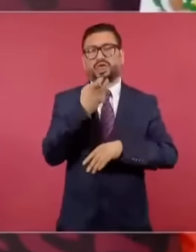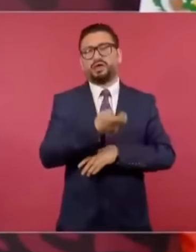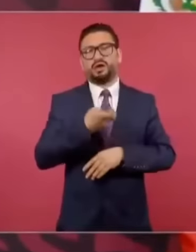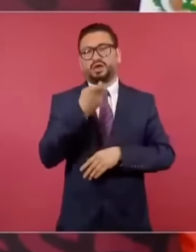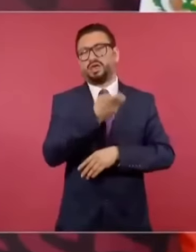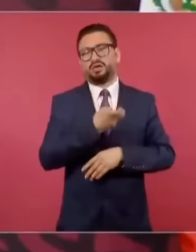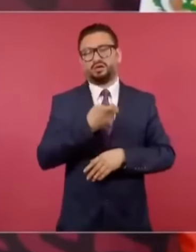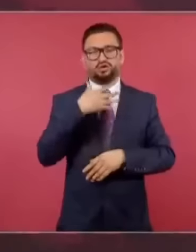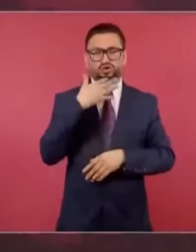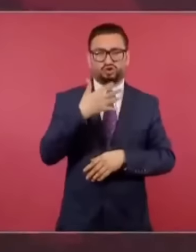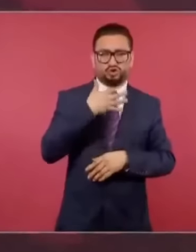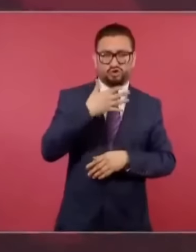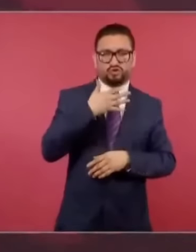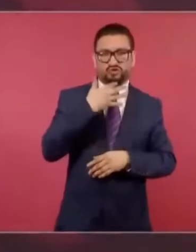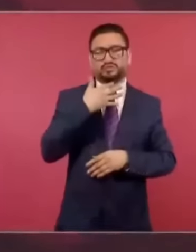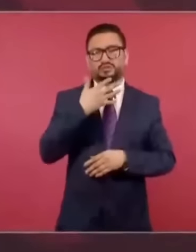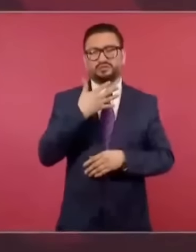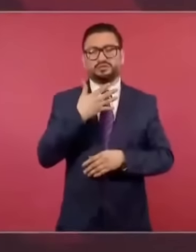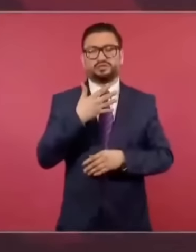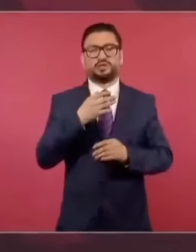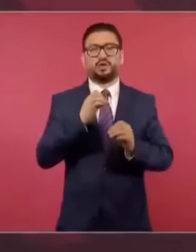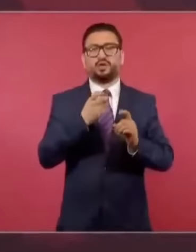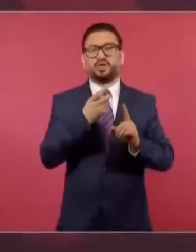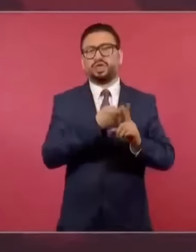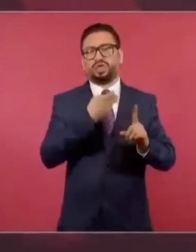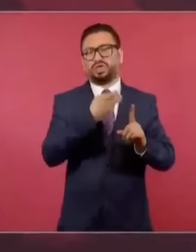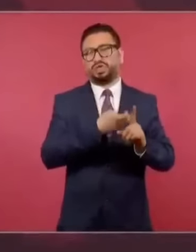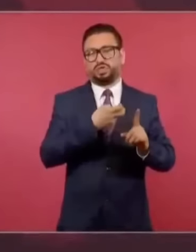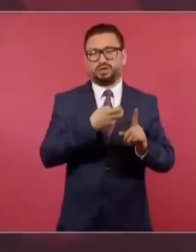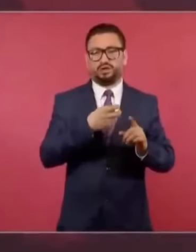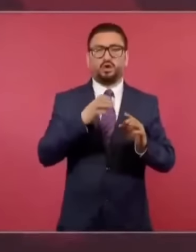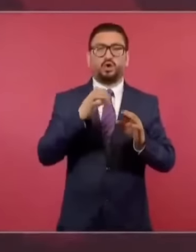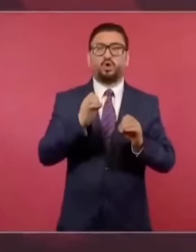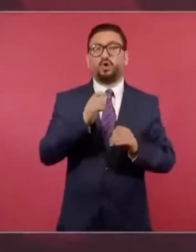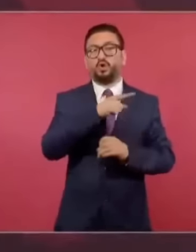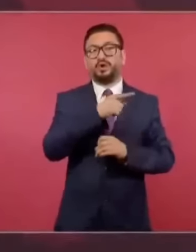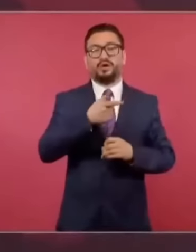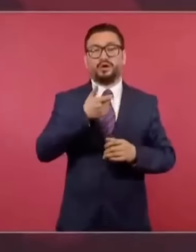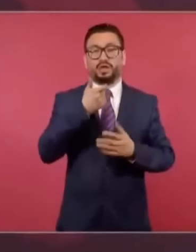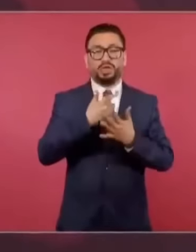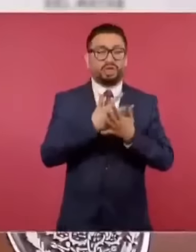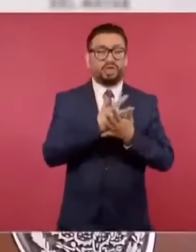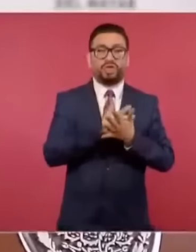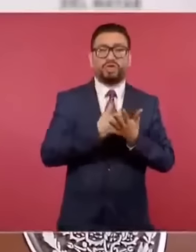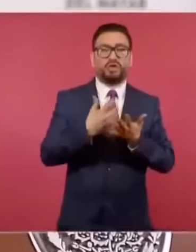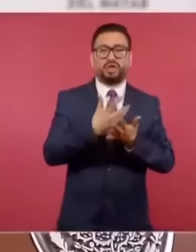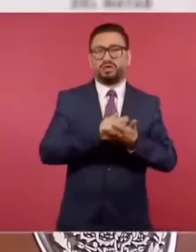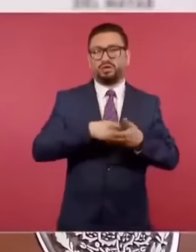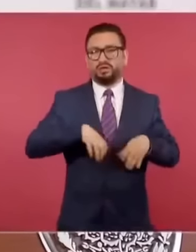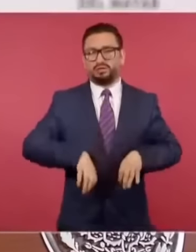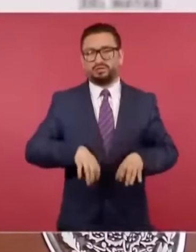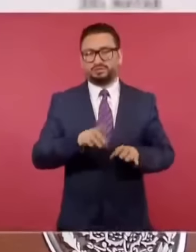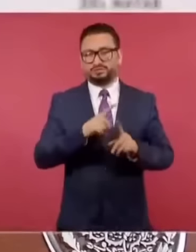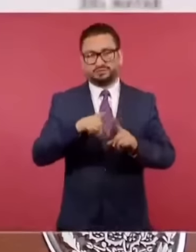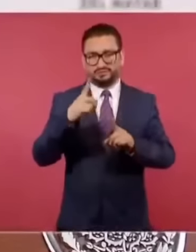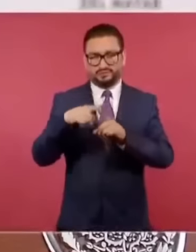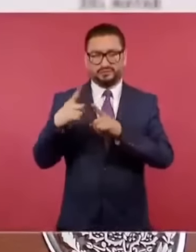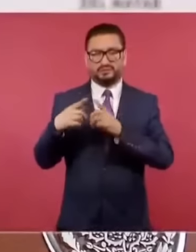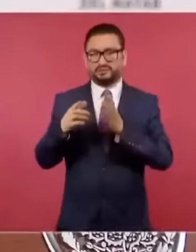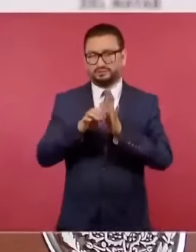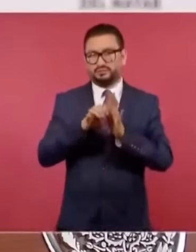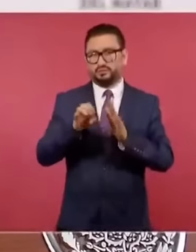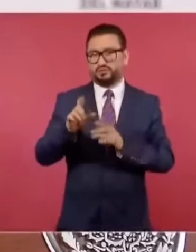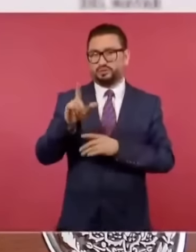o de acumular fortunas. En el caso de